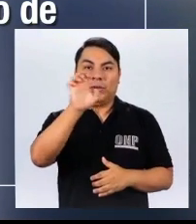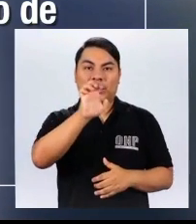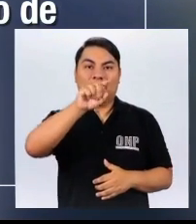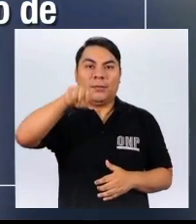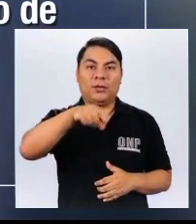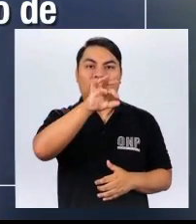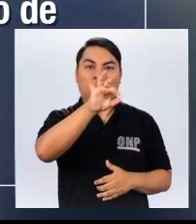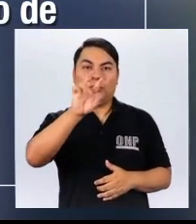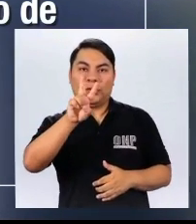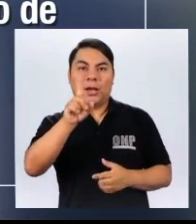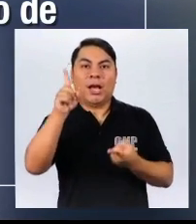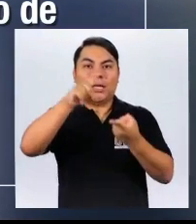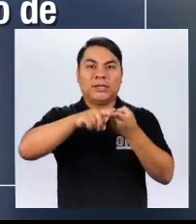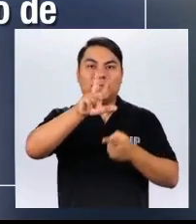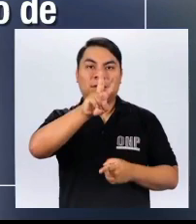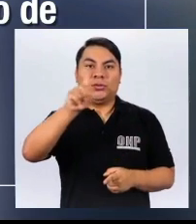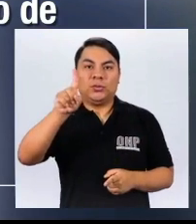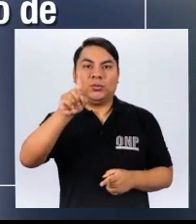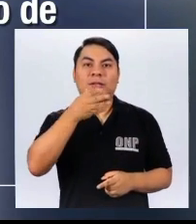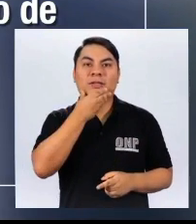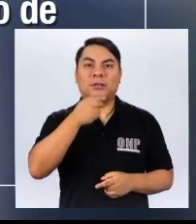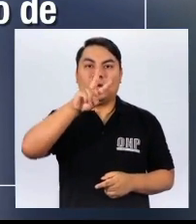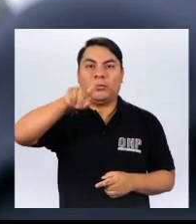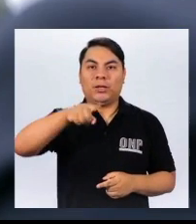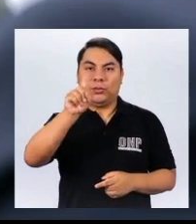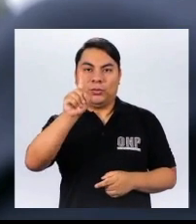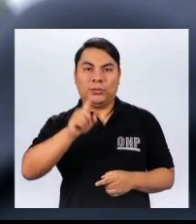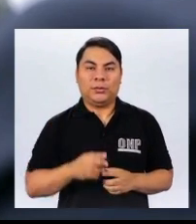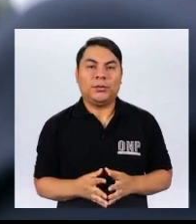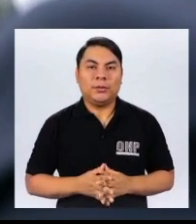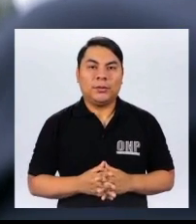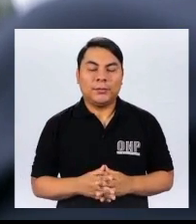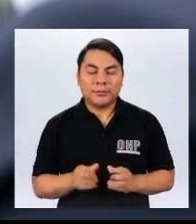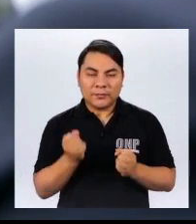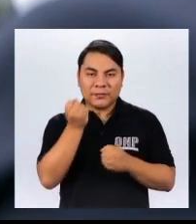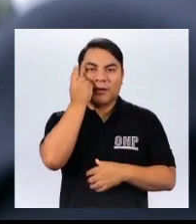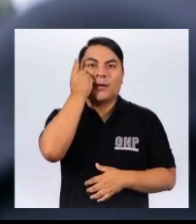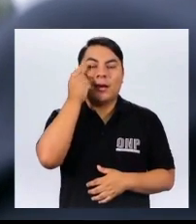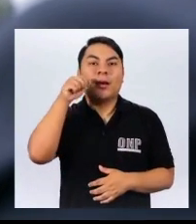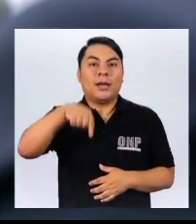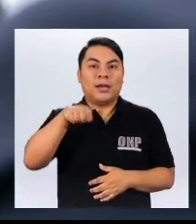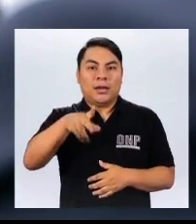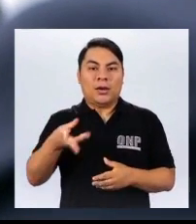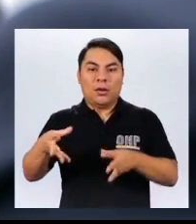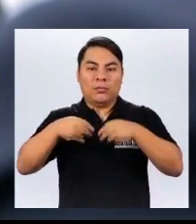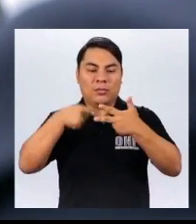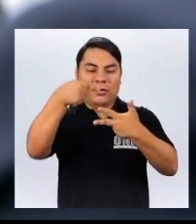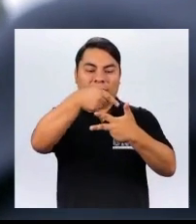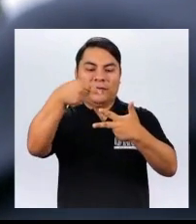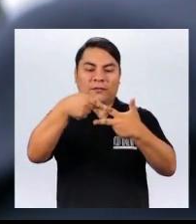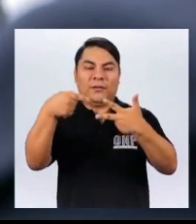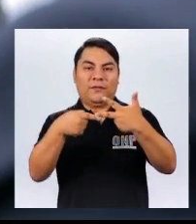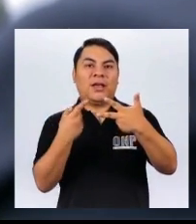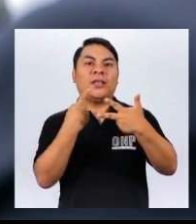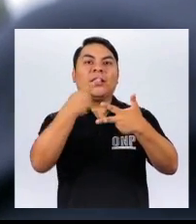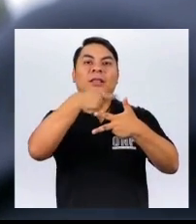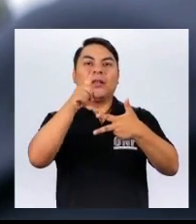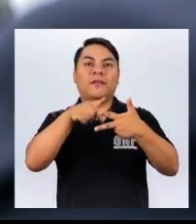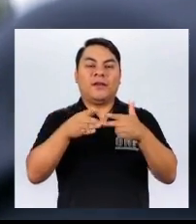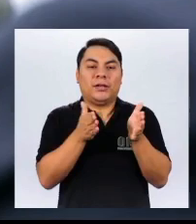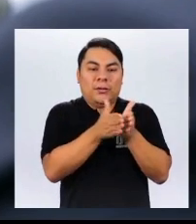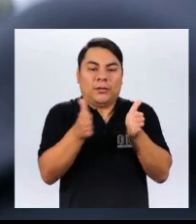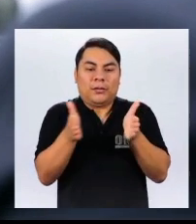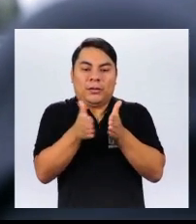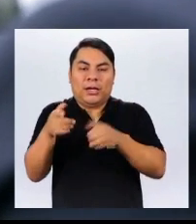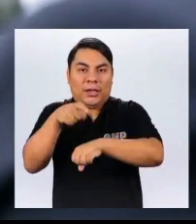enero de 1992 al 31 de diciembre de 2001 Ah, o sea que el otorgamiento de cada tipo de bono está sujeto a